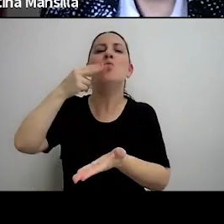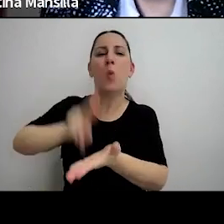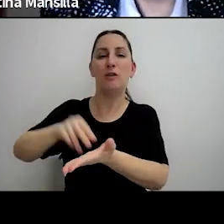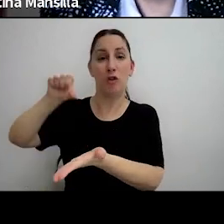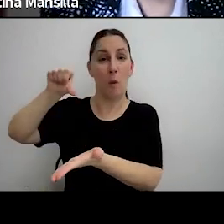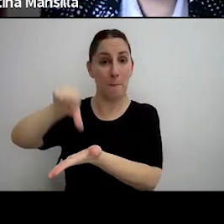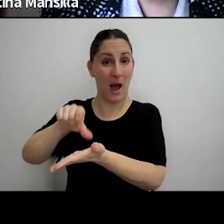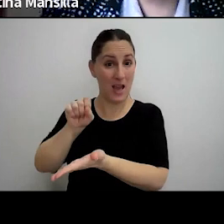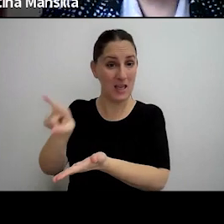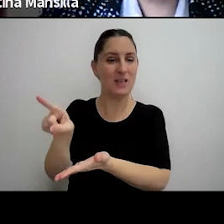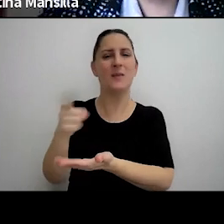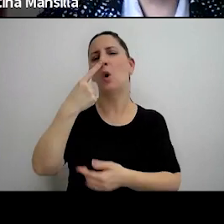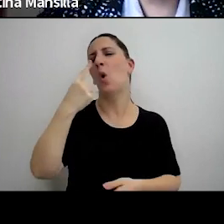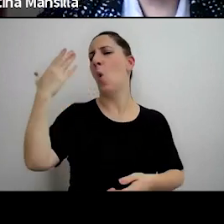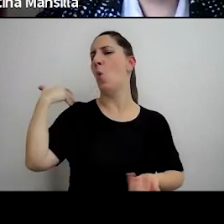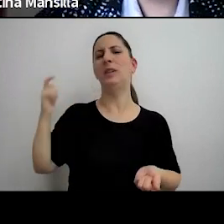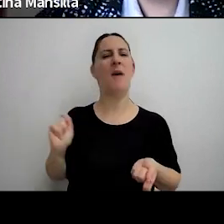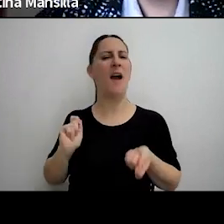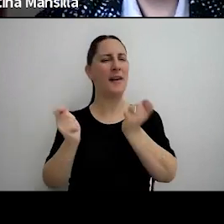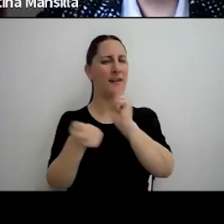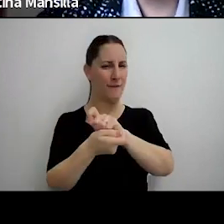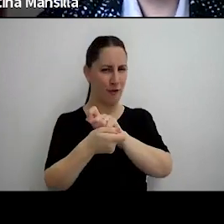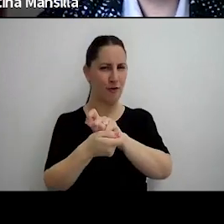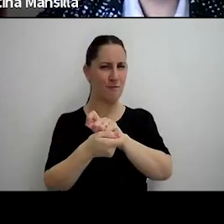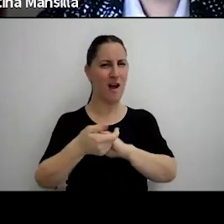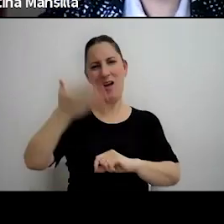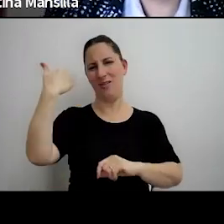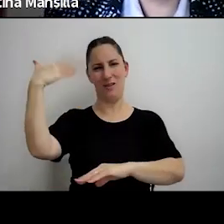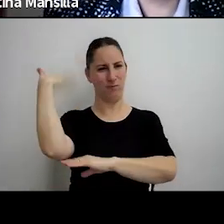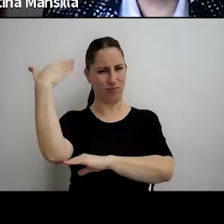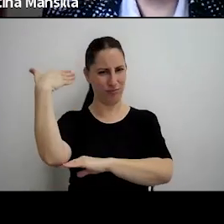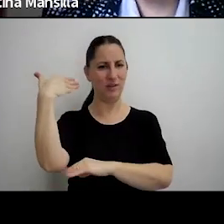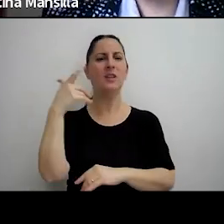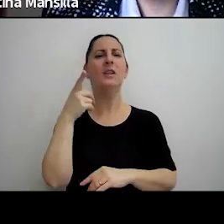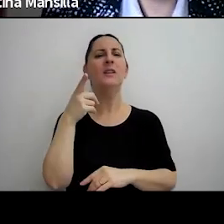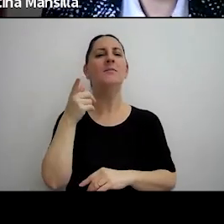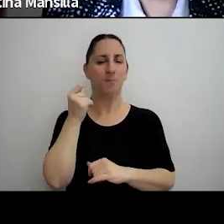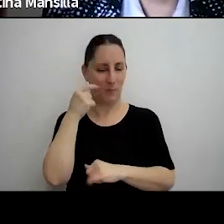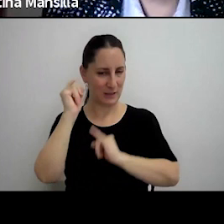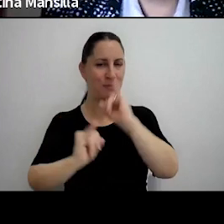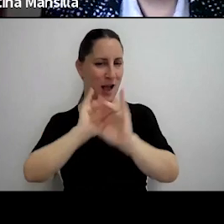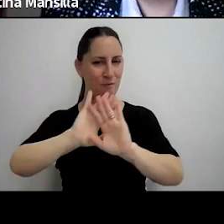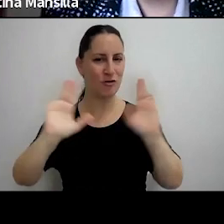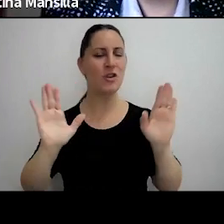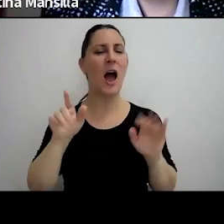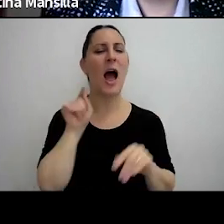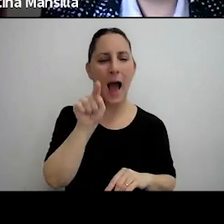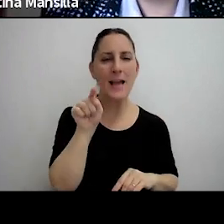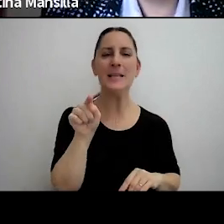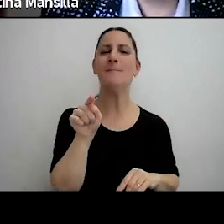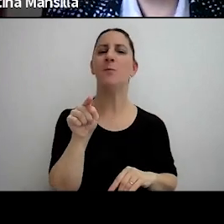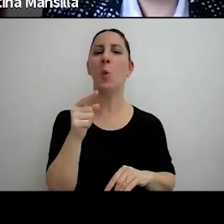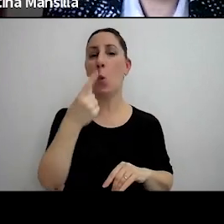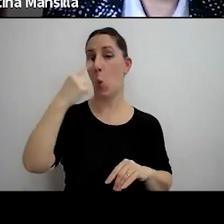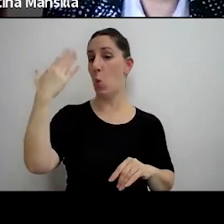en la última reforma que analizamos en las jornadas de diálogo tributario lo dejamos plasmado, había definido en el